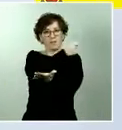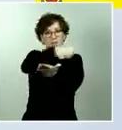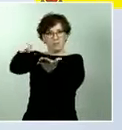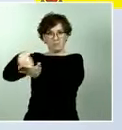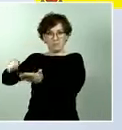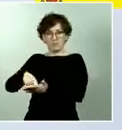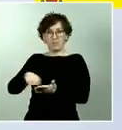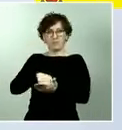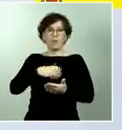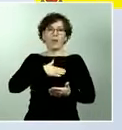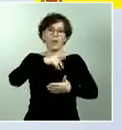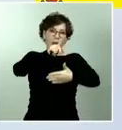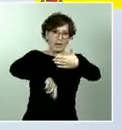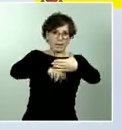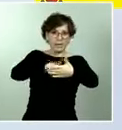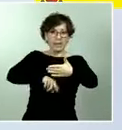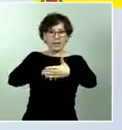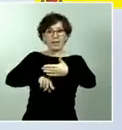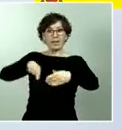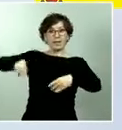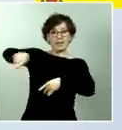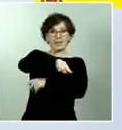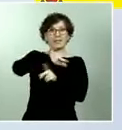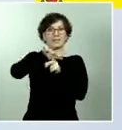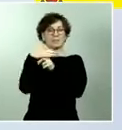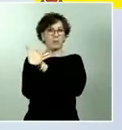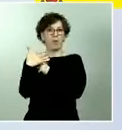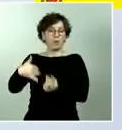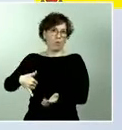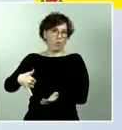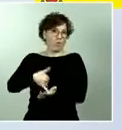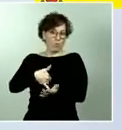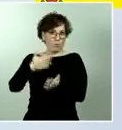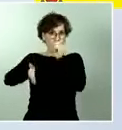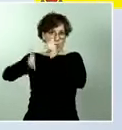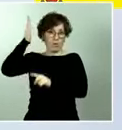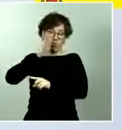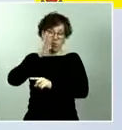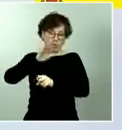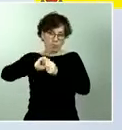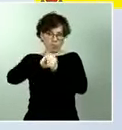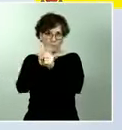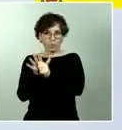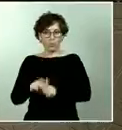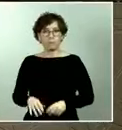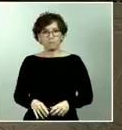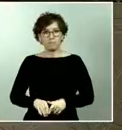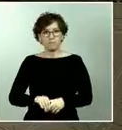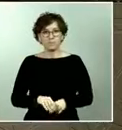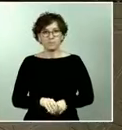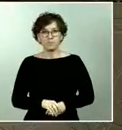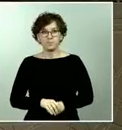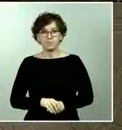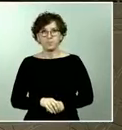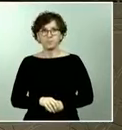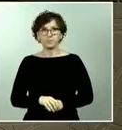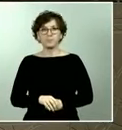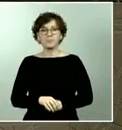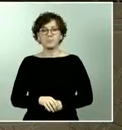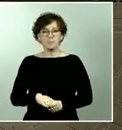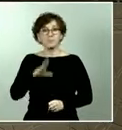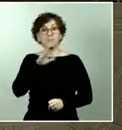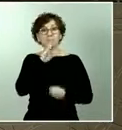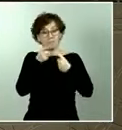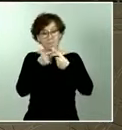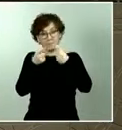en situación de vulnerabilidad por el COVID-19. Todas estas medidas se suman a las que ya